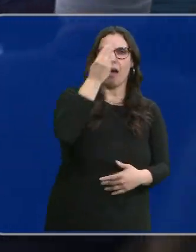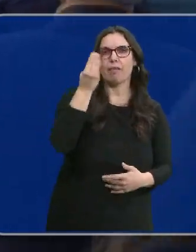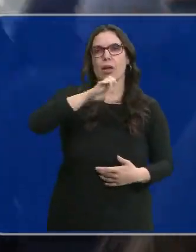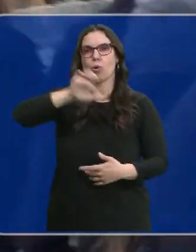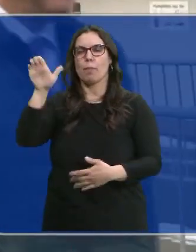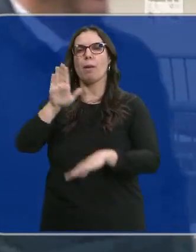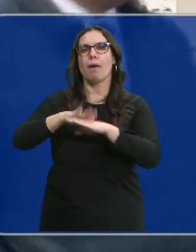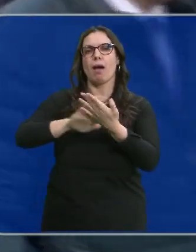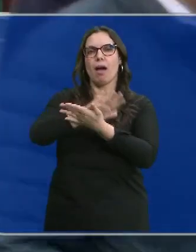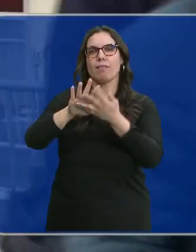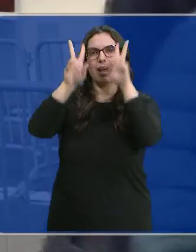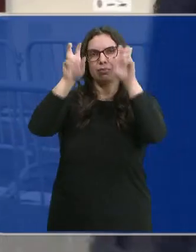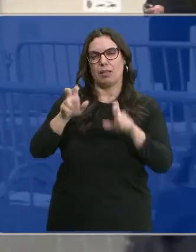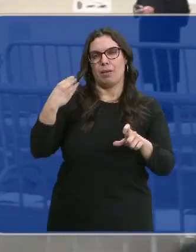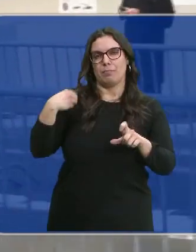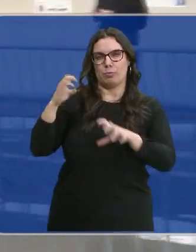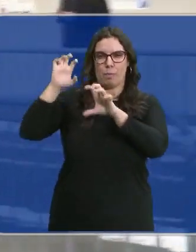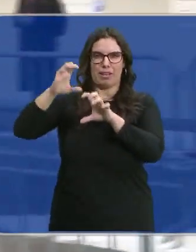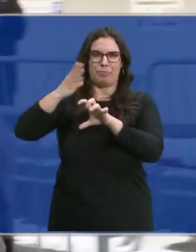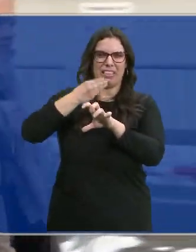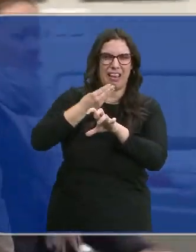para atender la crisis en Oriente Próximo.